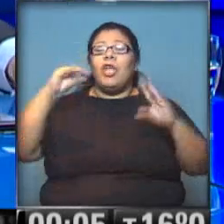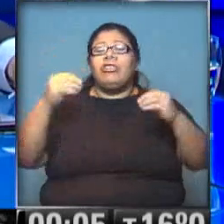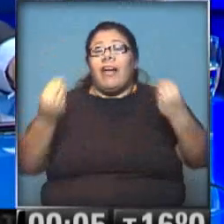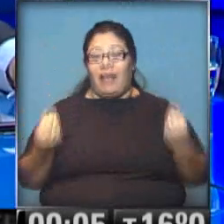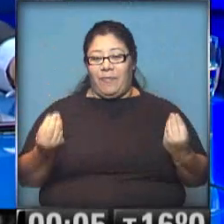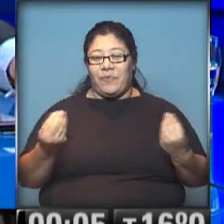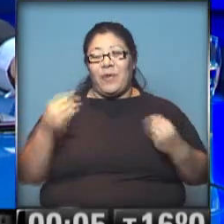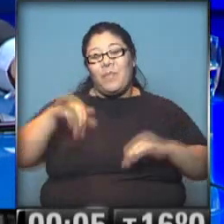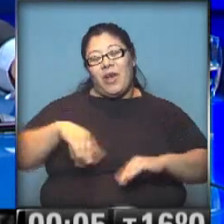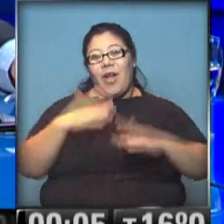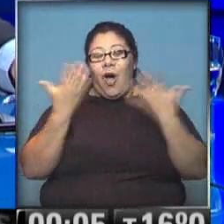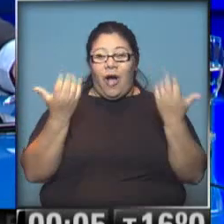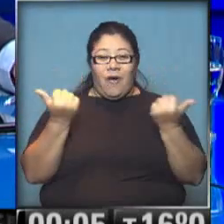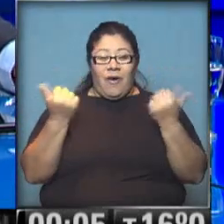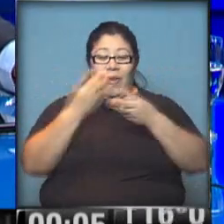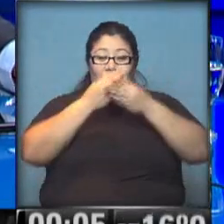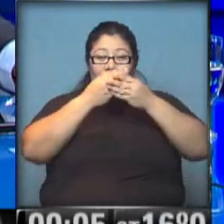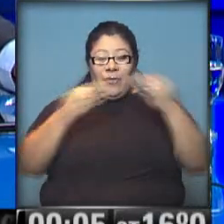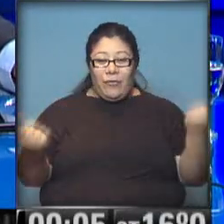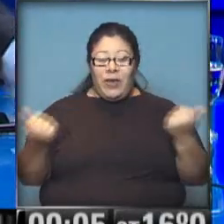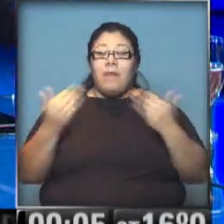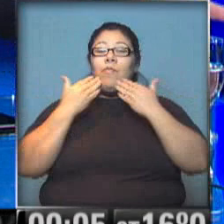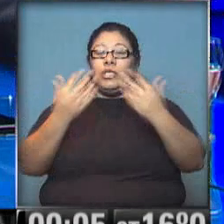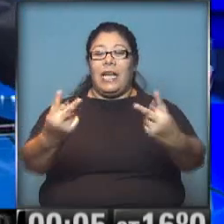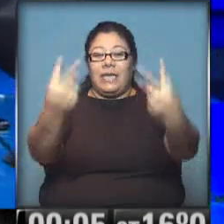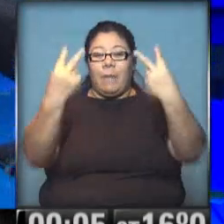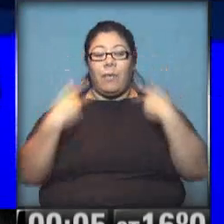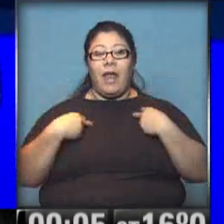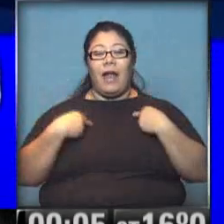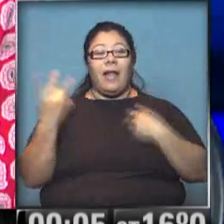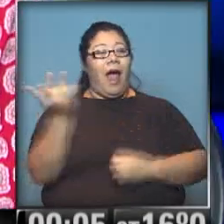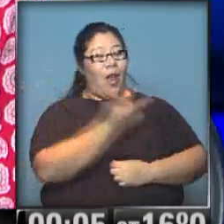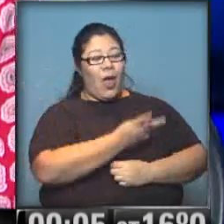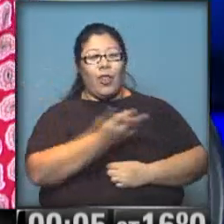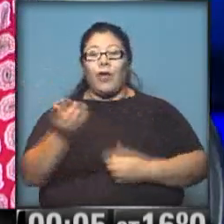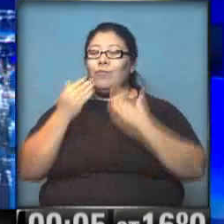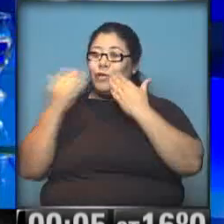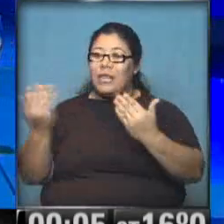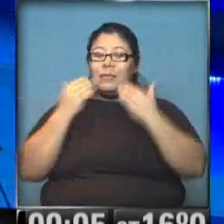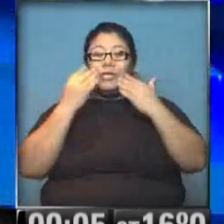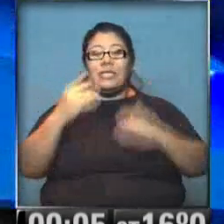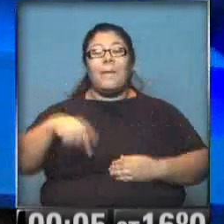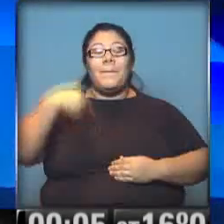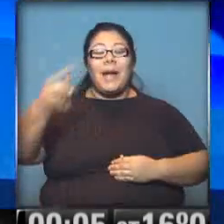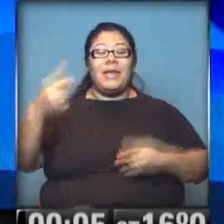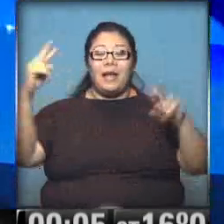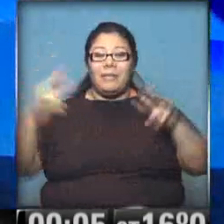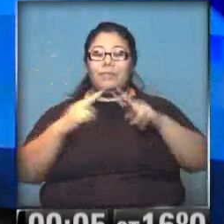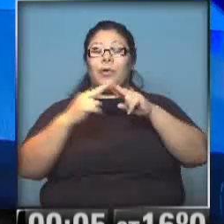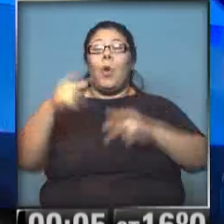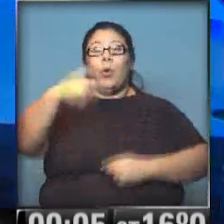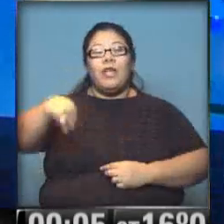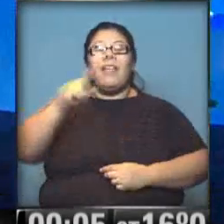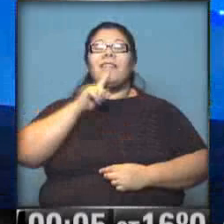pero habrá mucho más Visión 7 de mañana, gracias por acompañarnos, Esteban, Gaby, la seguimos mañana, quédense en la pantalla de la TV